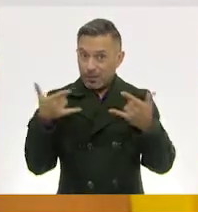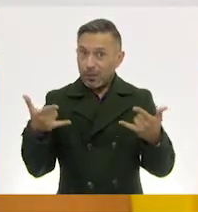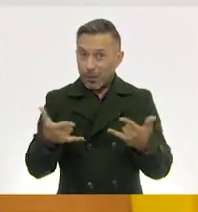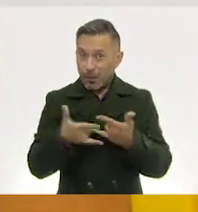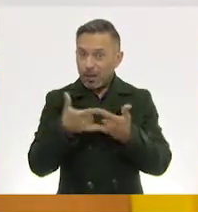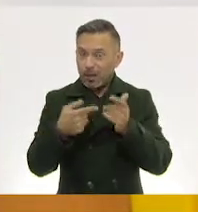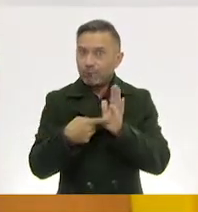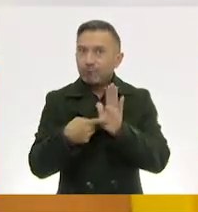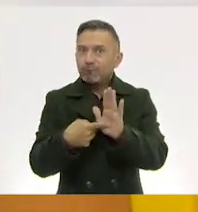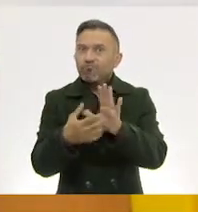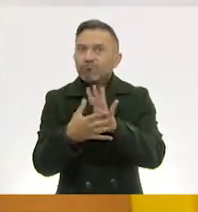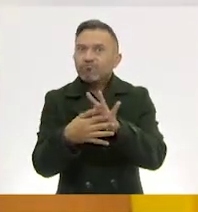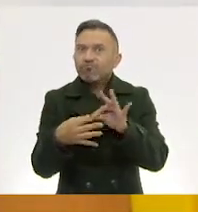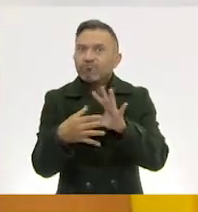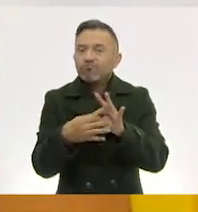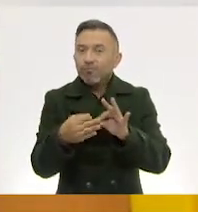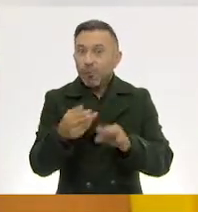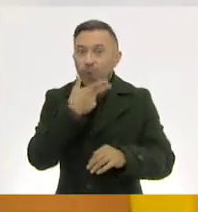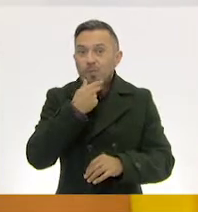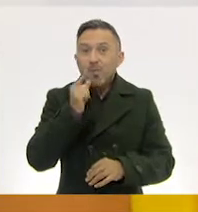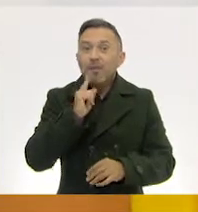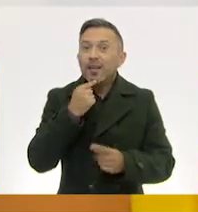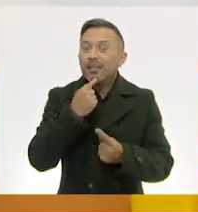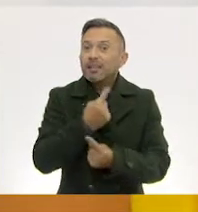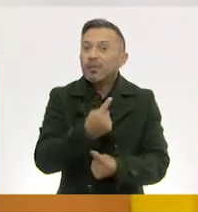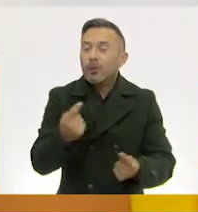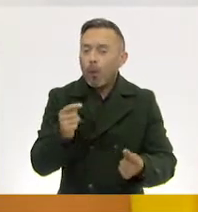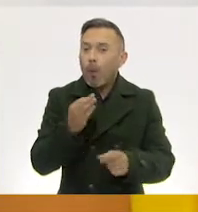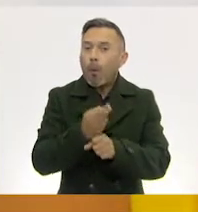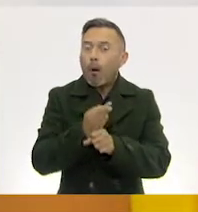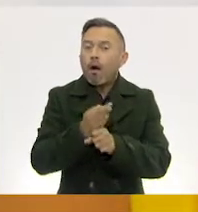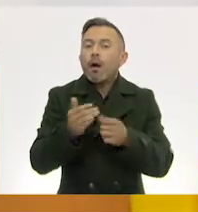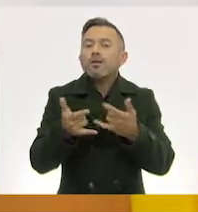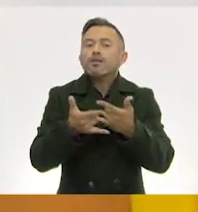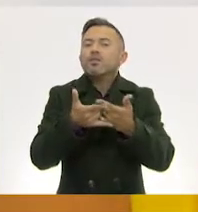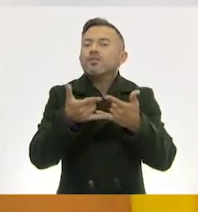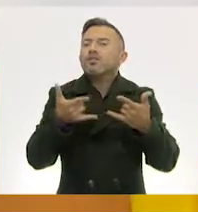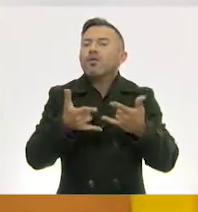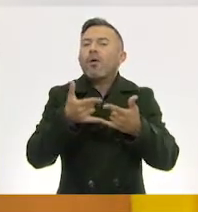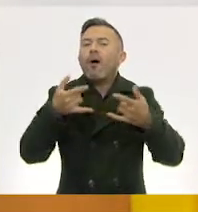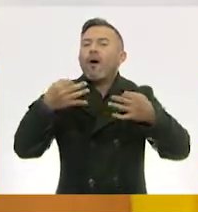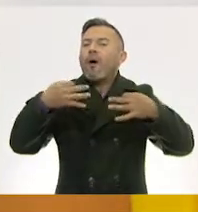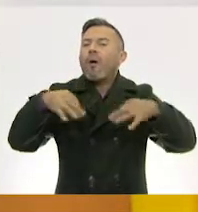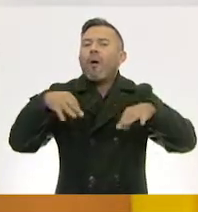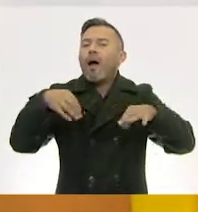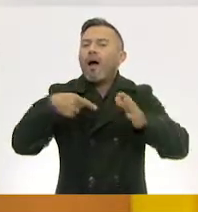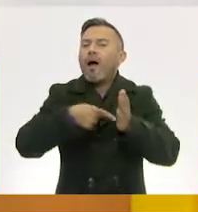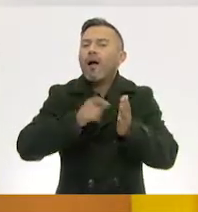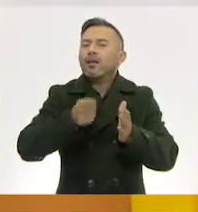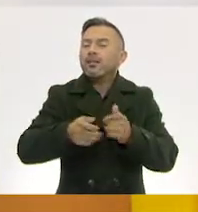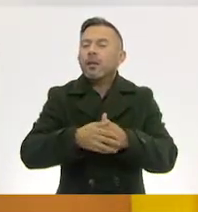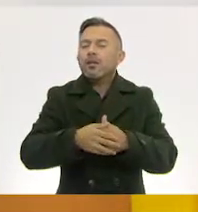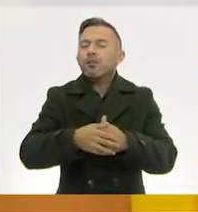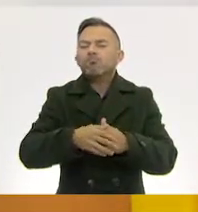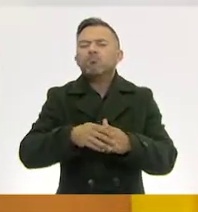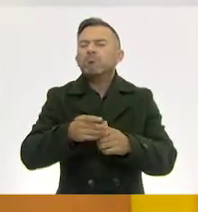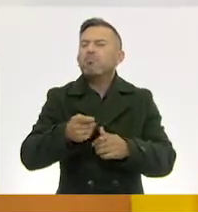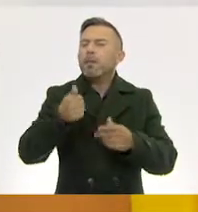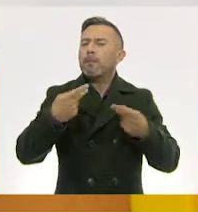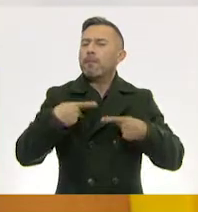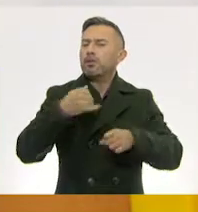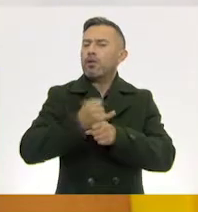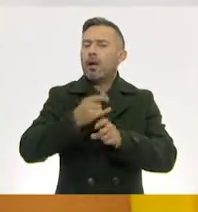Sí. Niños y niñas allá en casita, vamos a contar la historia de una hoja. Va a ver, es el personaje principal, es una hoja.